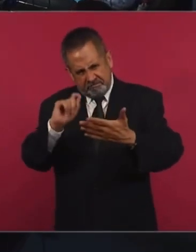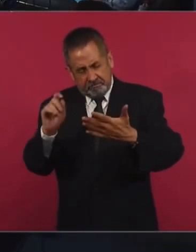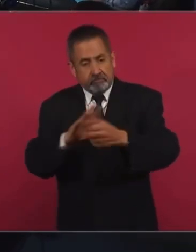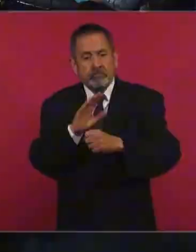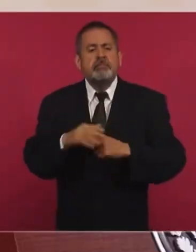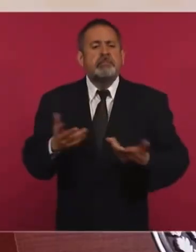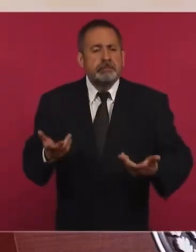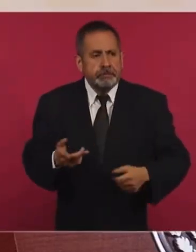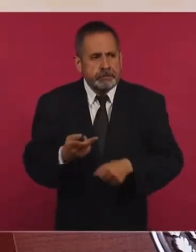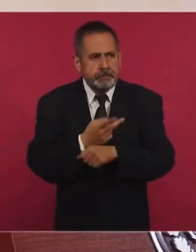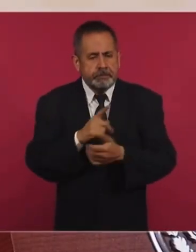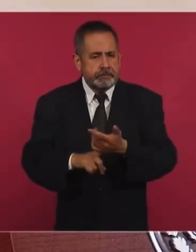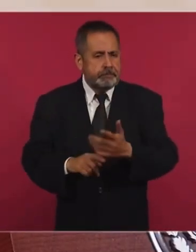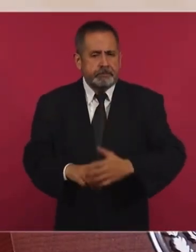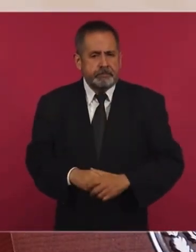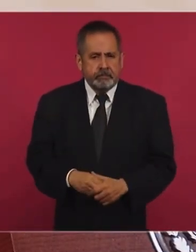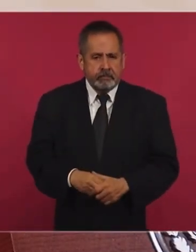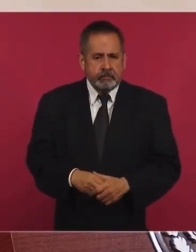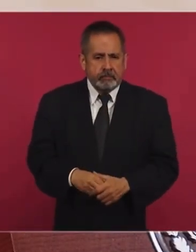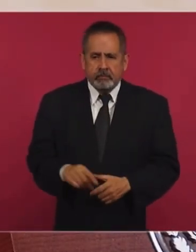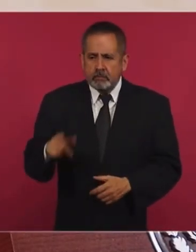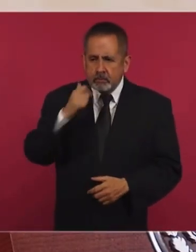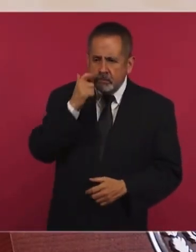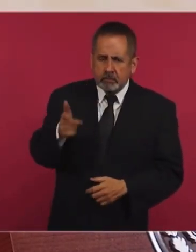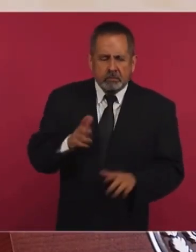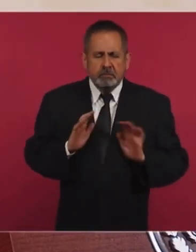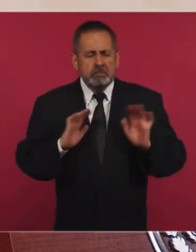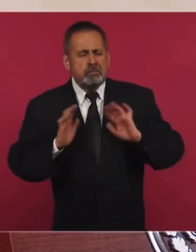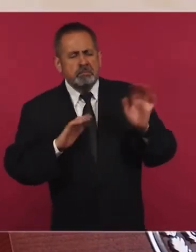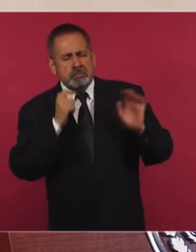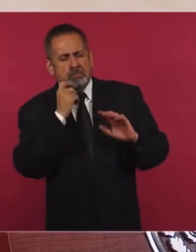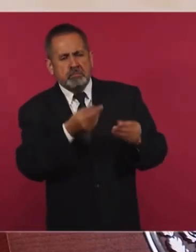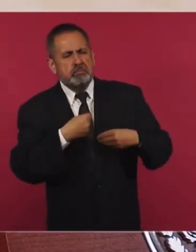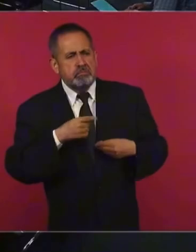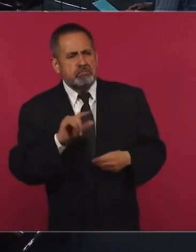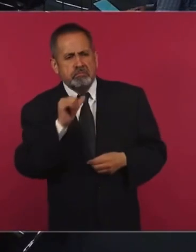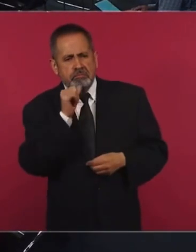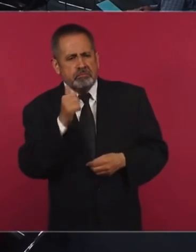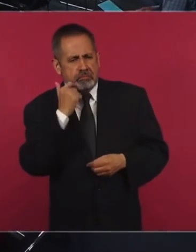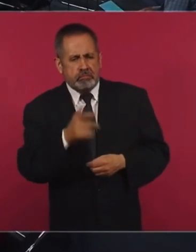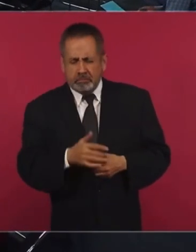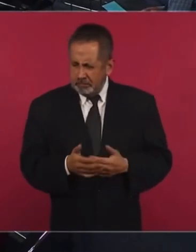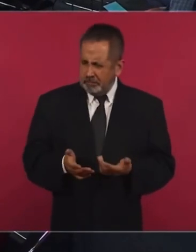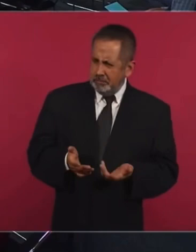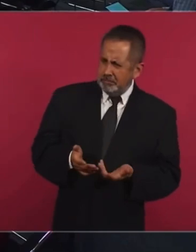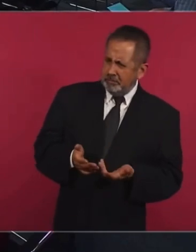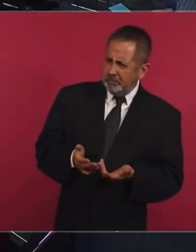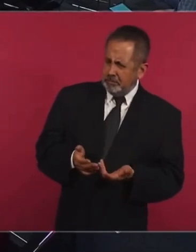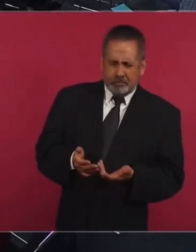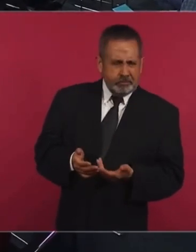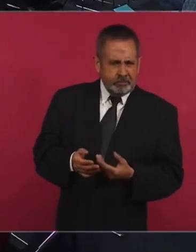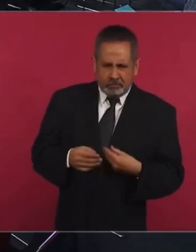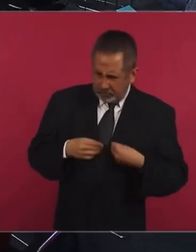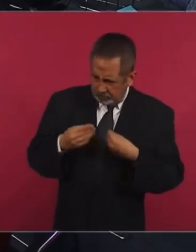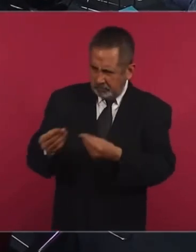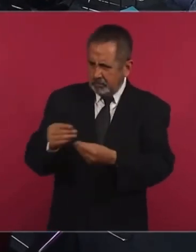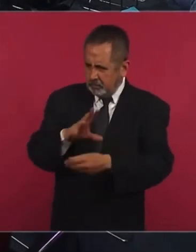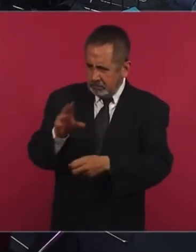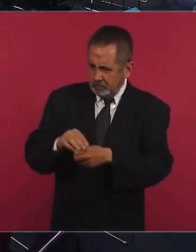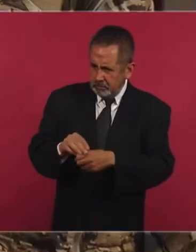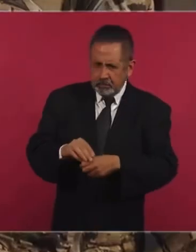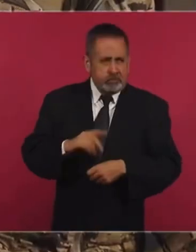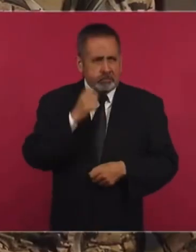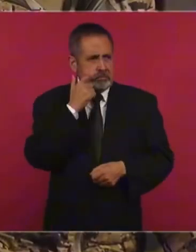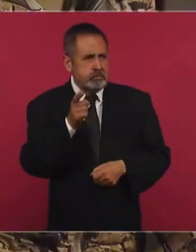¿Saben qué pasó? No quisieron recibir la información y por eso